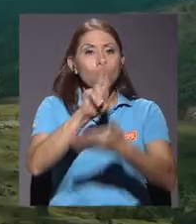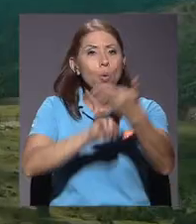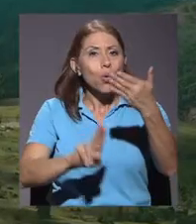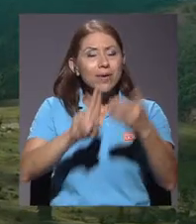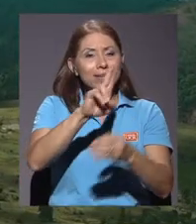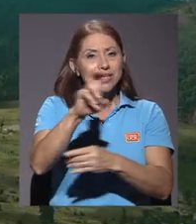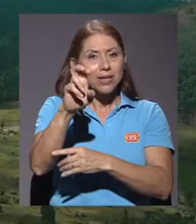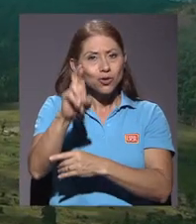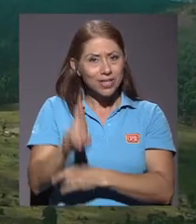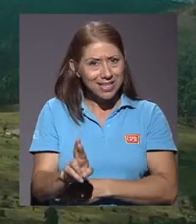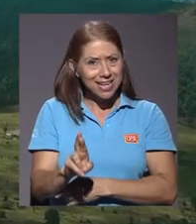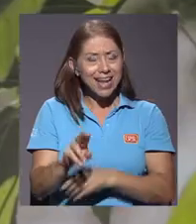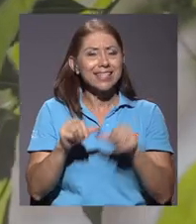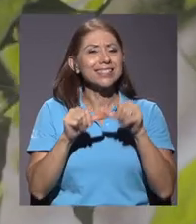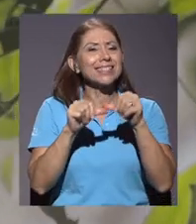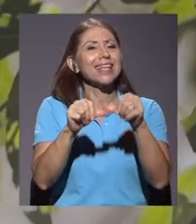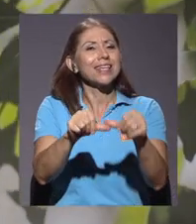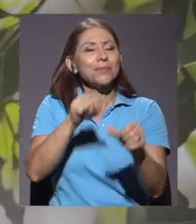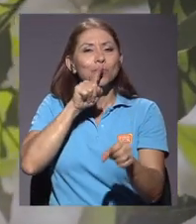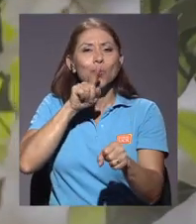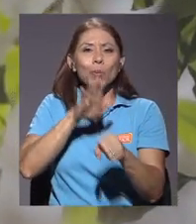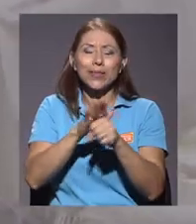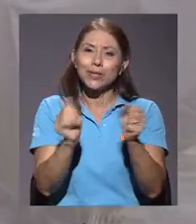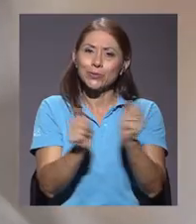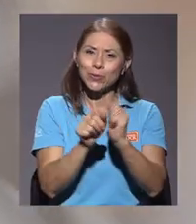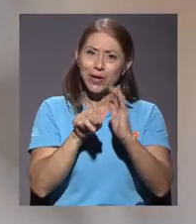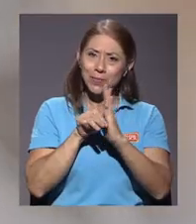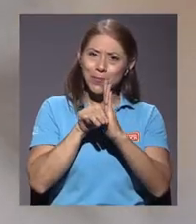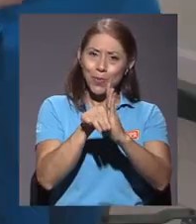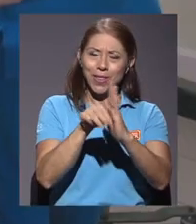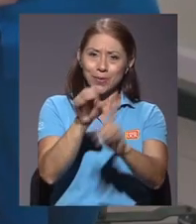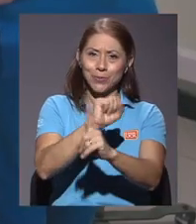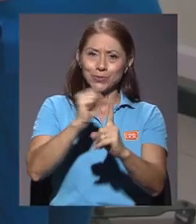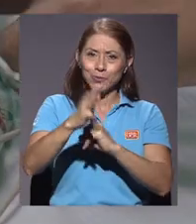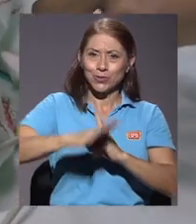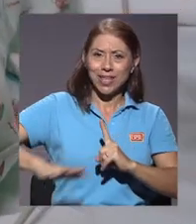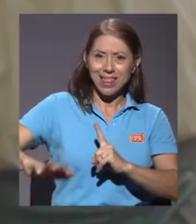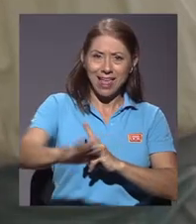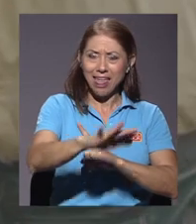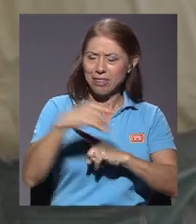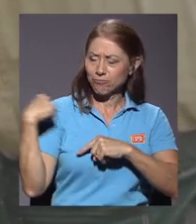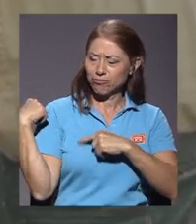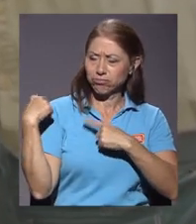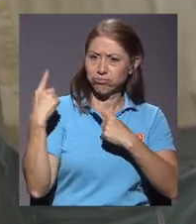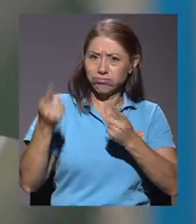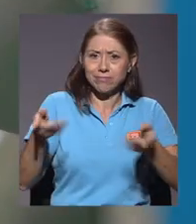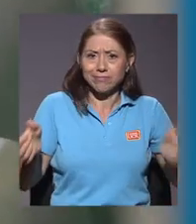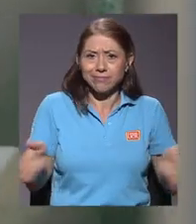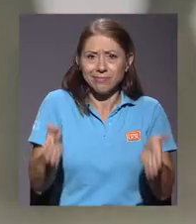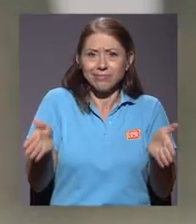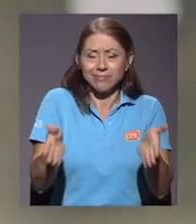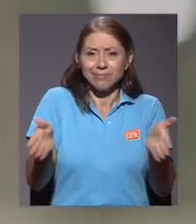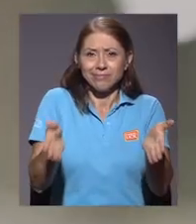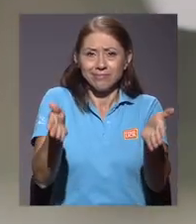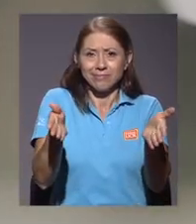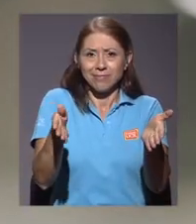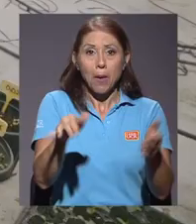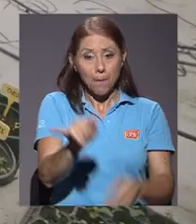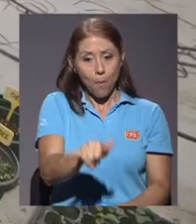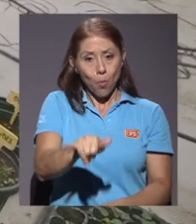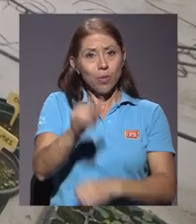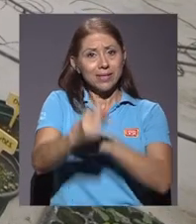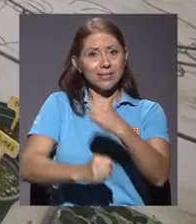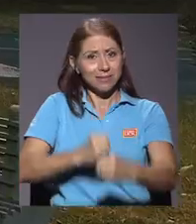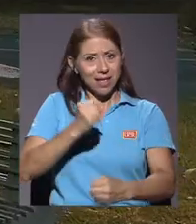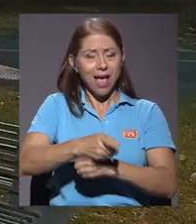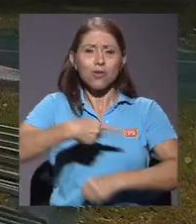En la Universidad de Costa Rica seguimos comprometidos con el modelo de sociedad que hemos venido impulsando. Y por